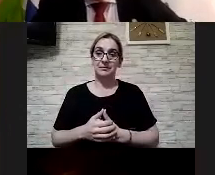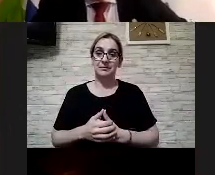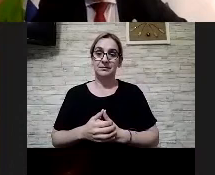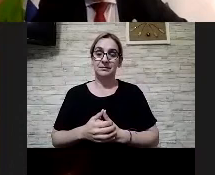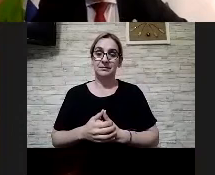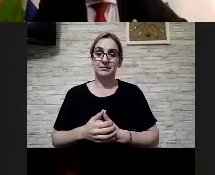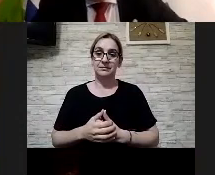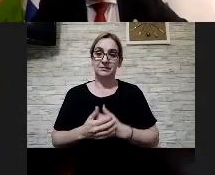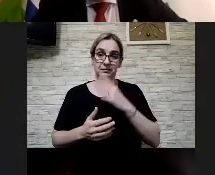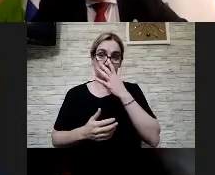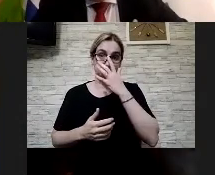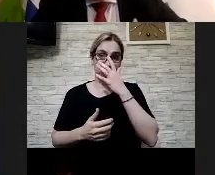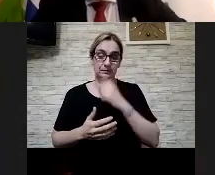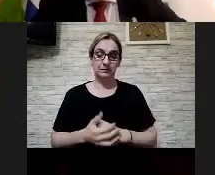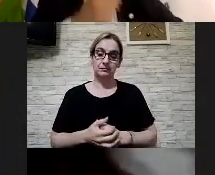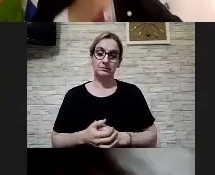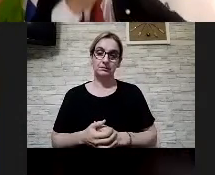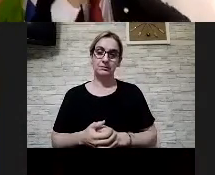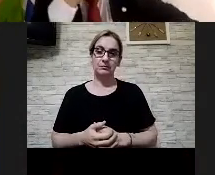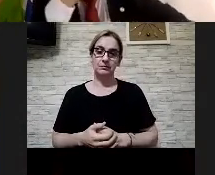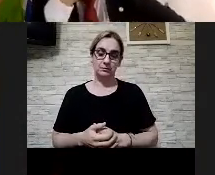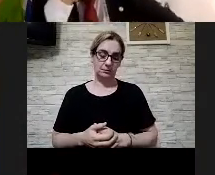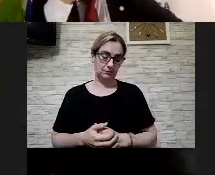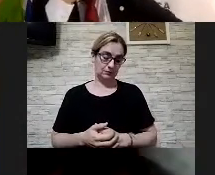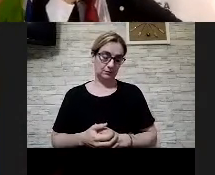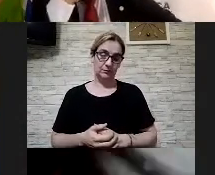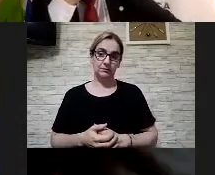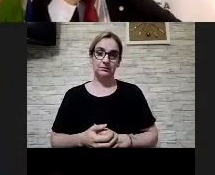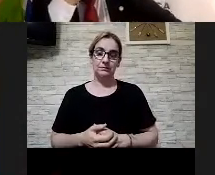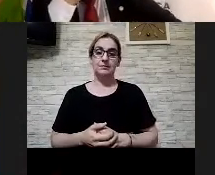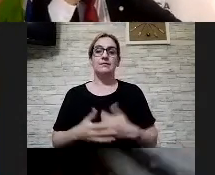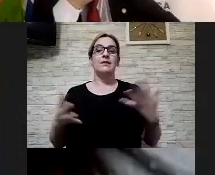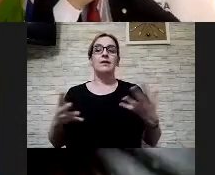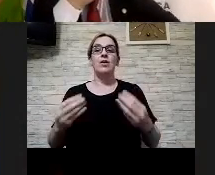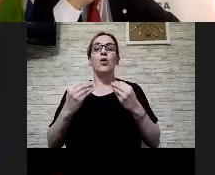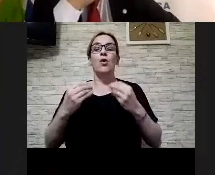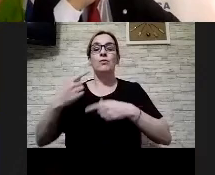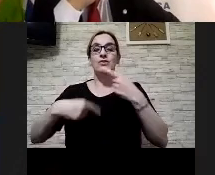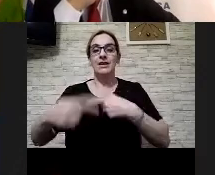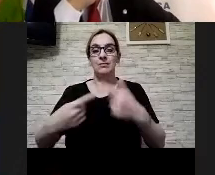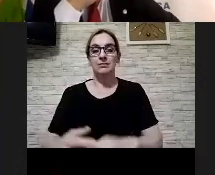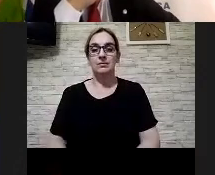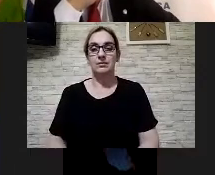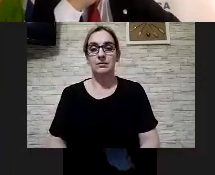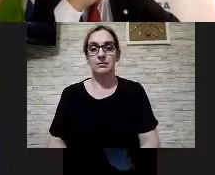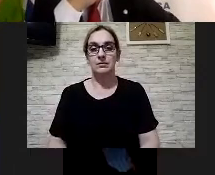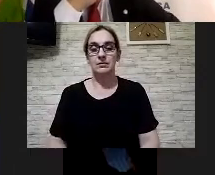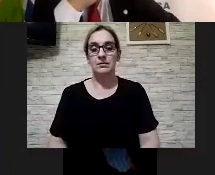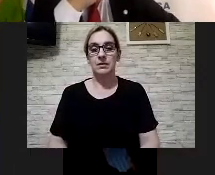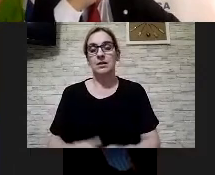muy bien bueno Esteban ¿cómo seguimos? bien bueno un poco acá